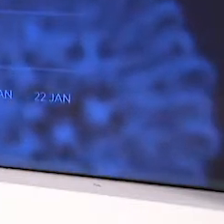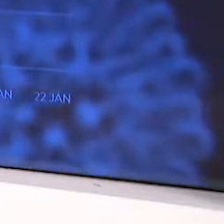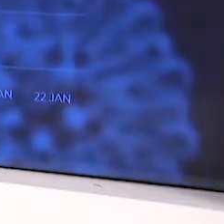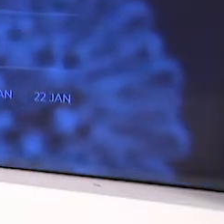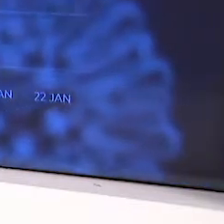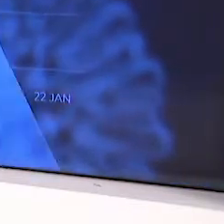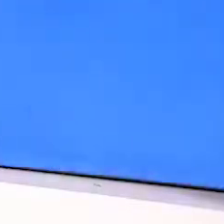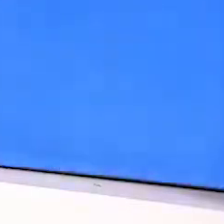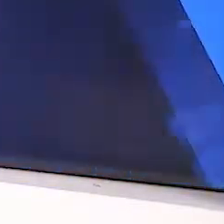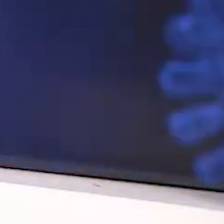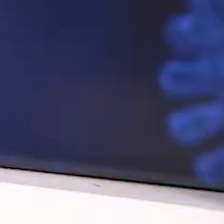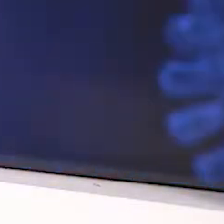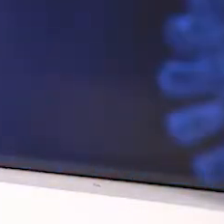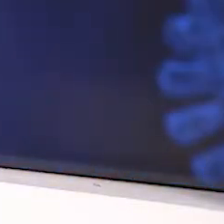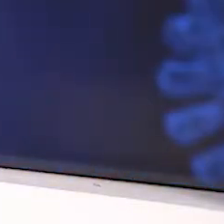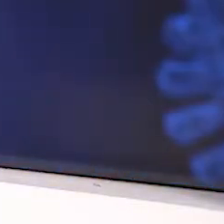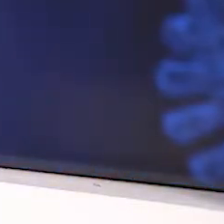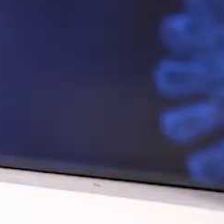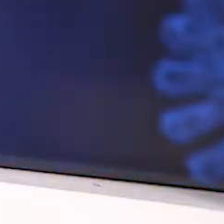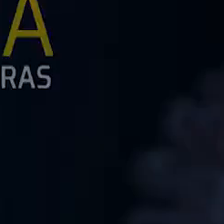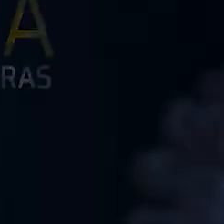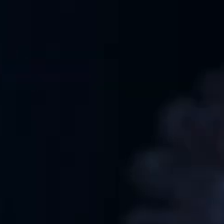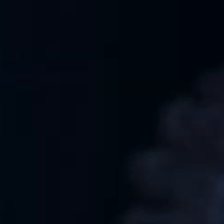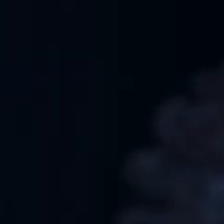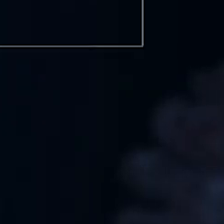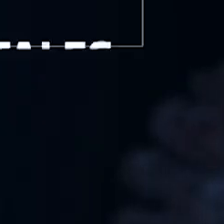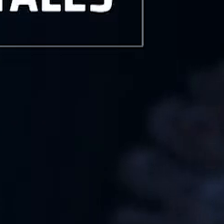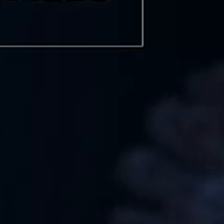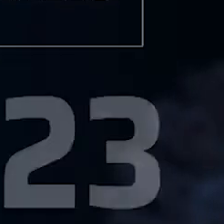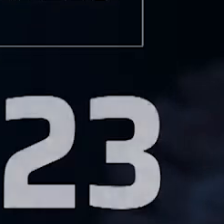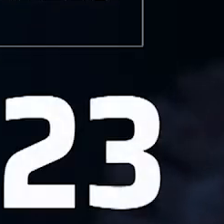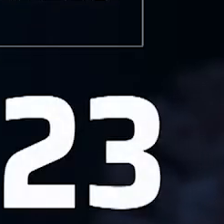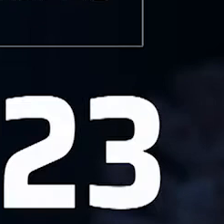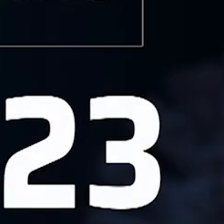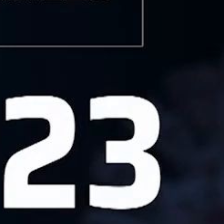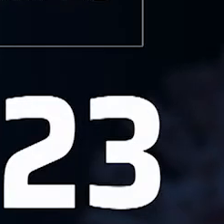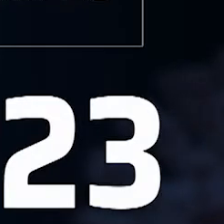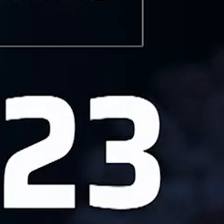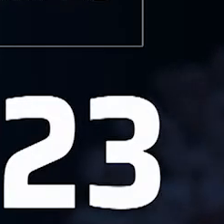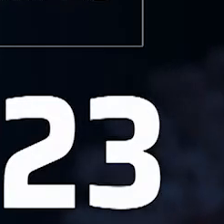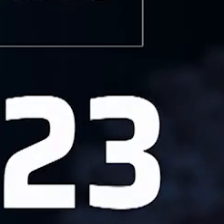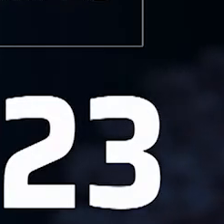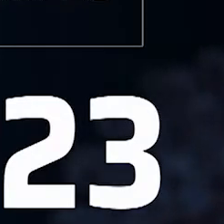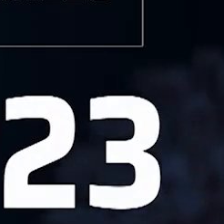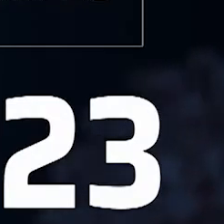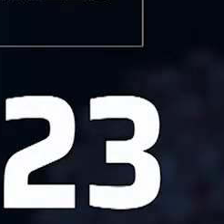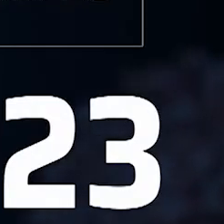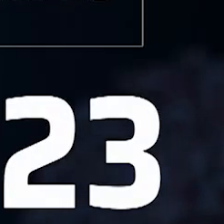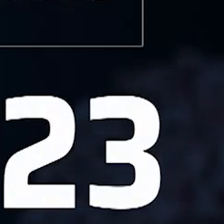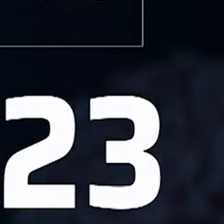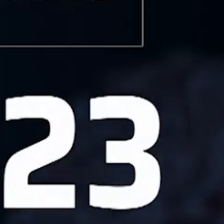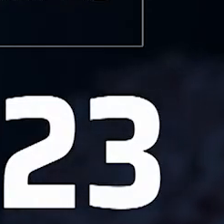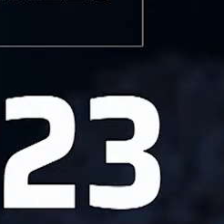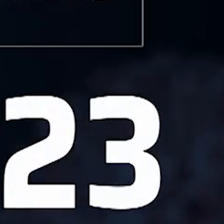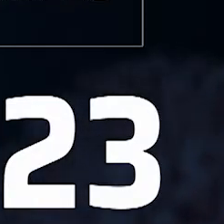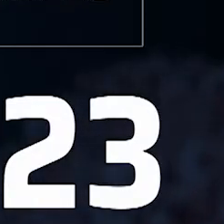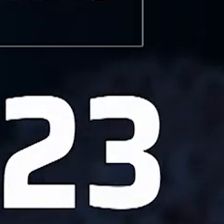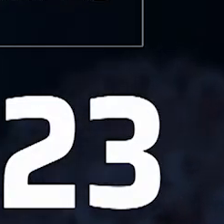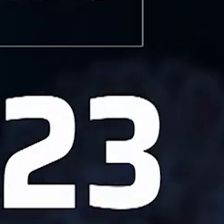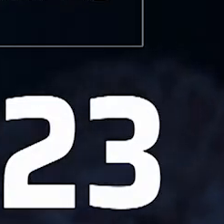en Risaralda con el reporte entregado por el Instituto Nacional de Salud en las últimas 24 horas. Se confirmaron